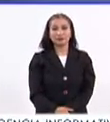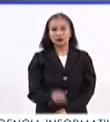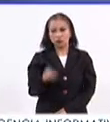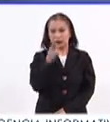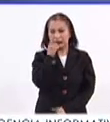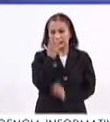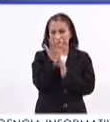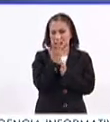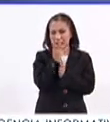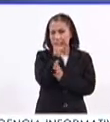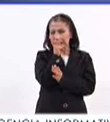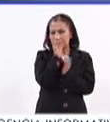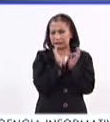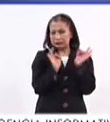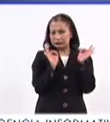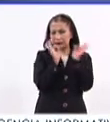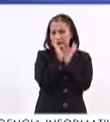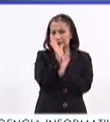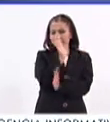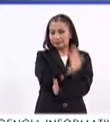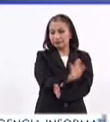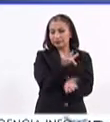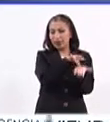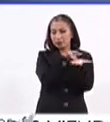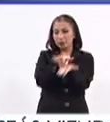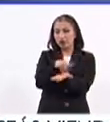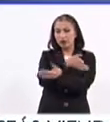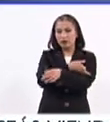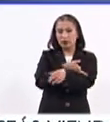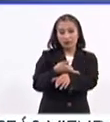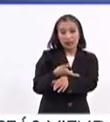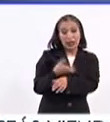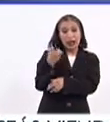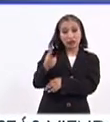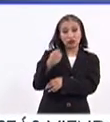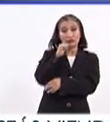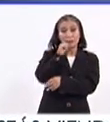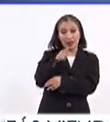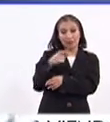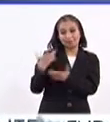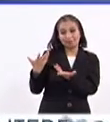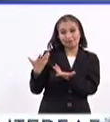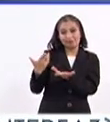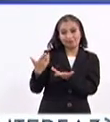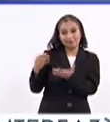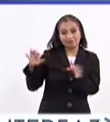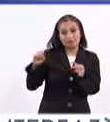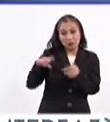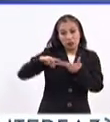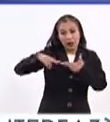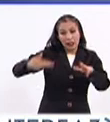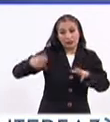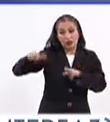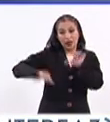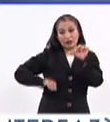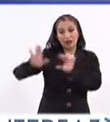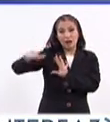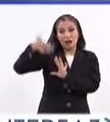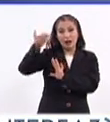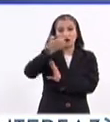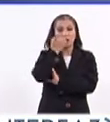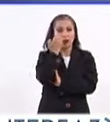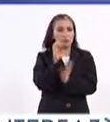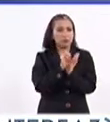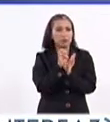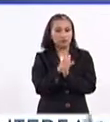Dijiste una parte muy importante, que es el apoyo de la familia, y esto va de la mano además con las actividades fuera de la escuela,